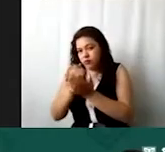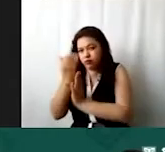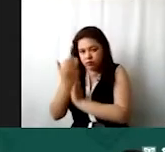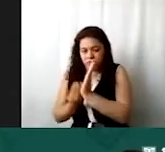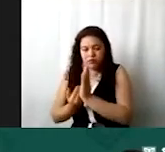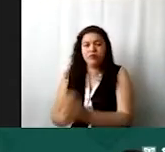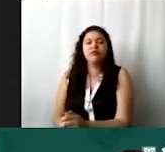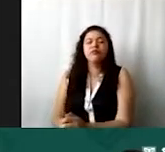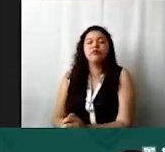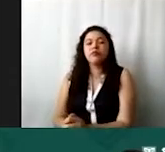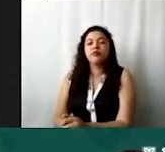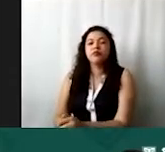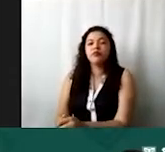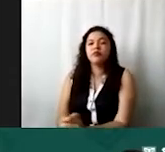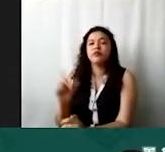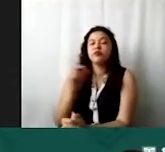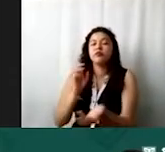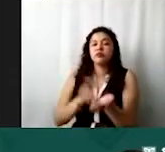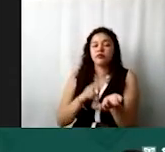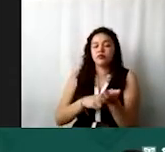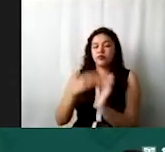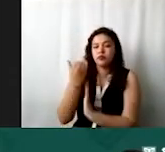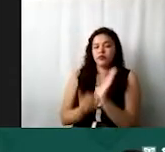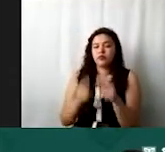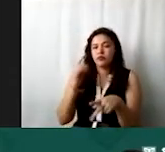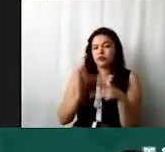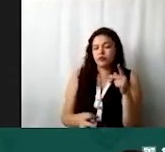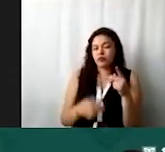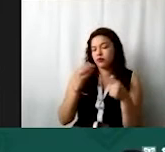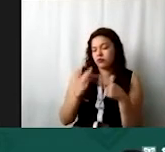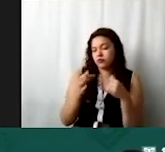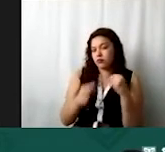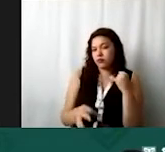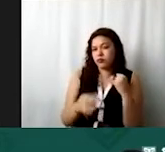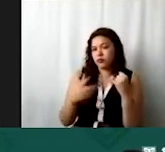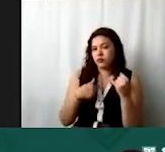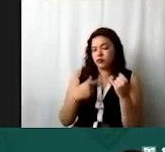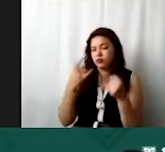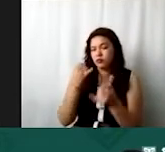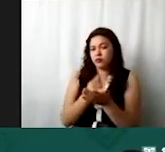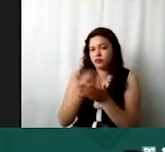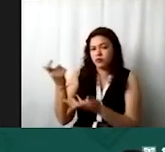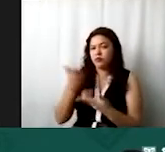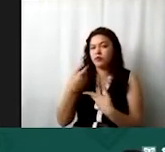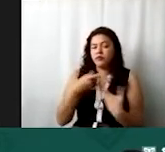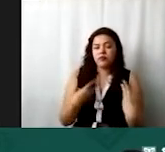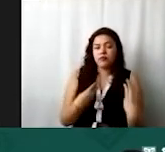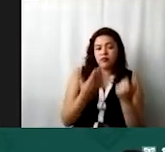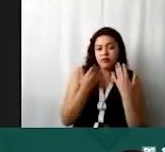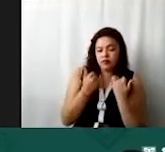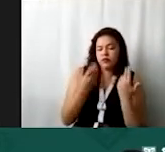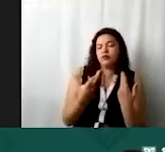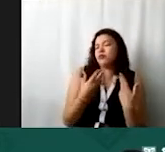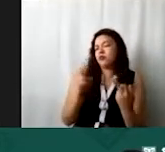cuando se haga la validación al final, el sistema te va a decir, oye, tienes aquí ingresos por reducciones, pero no metiste el gasto, o viceversa.